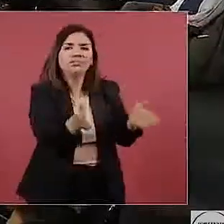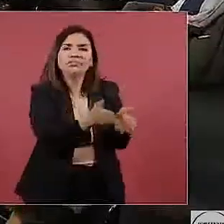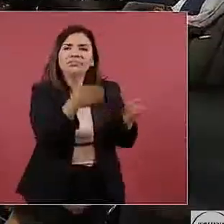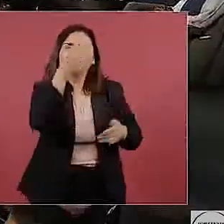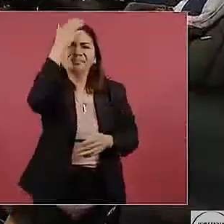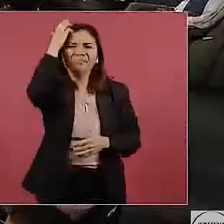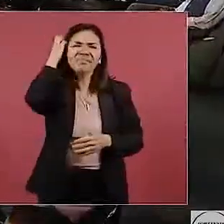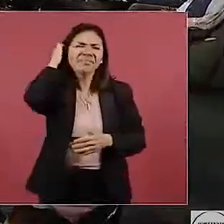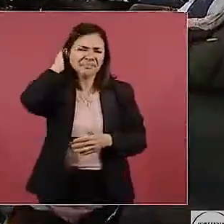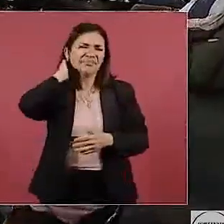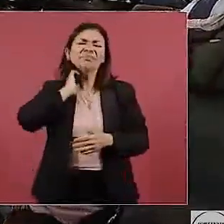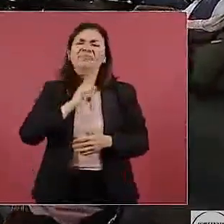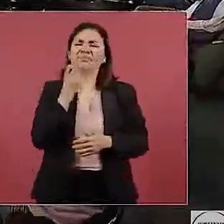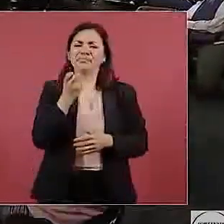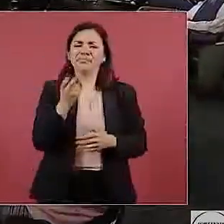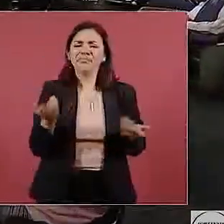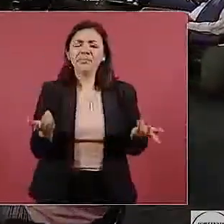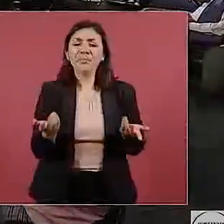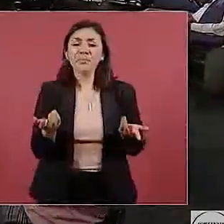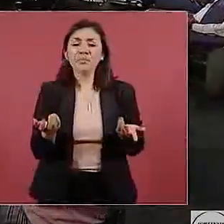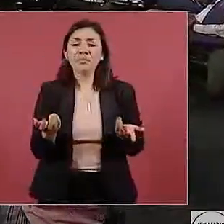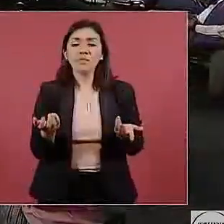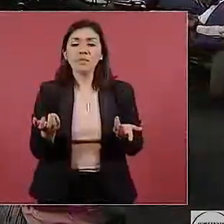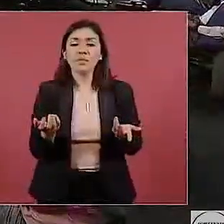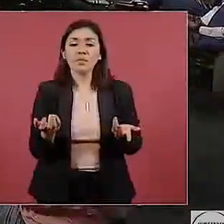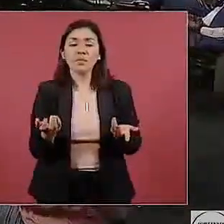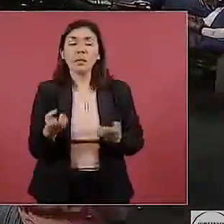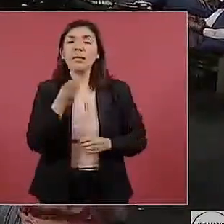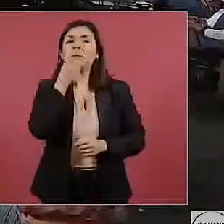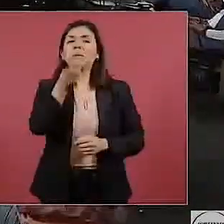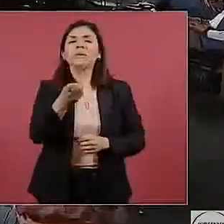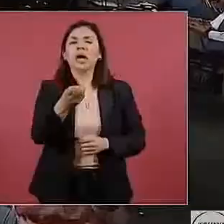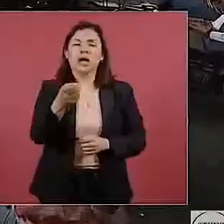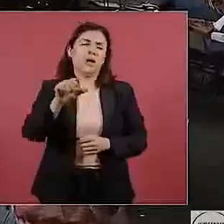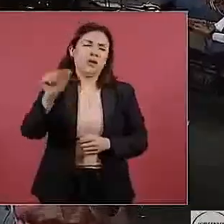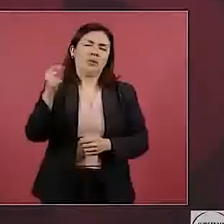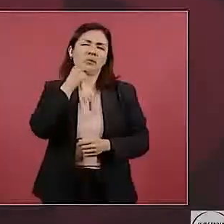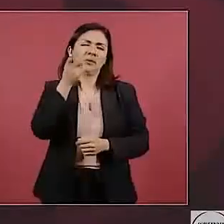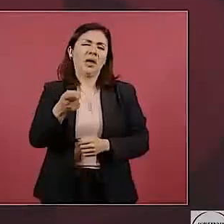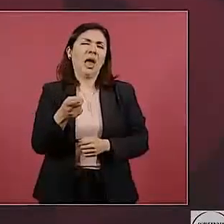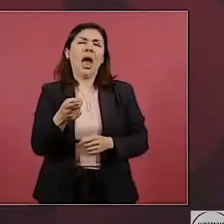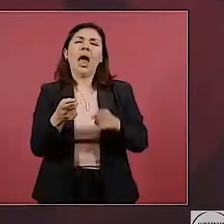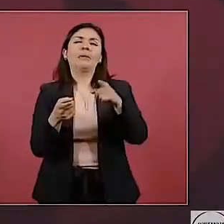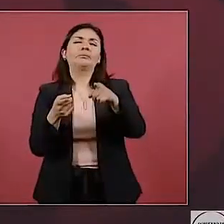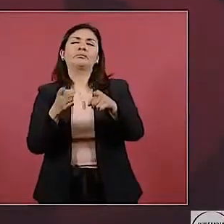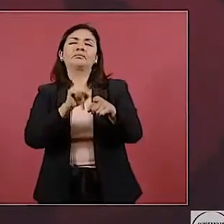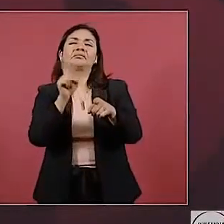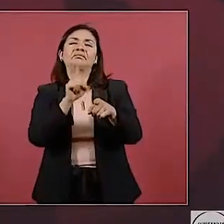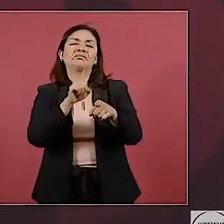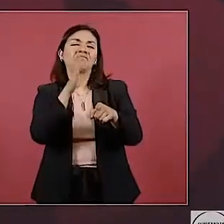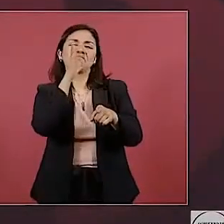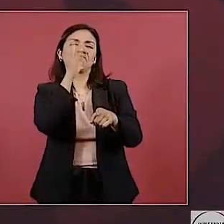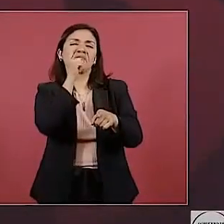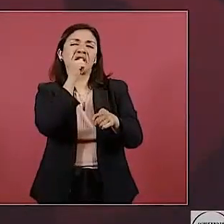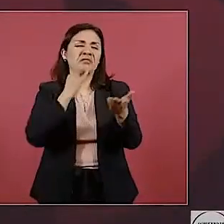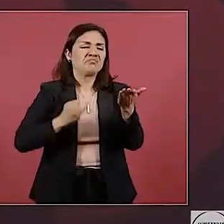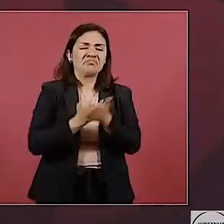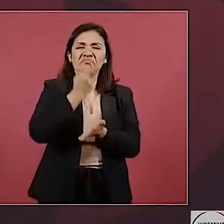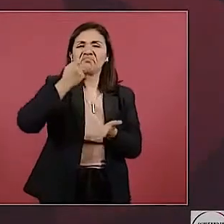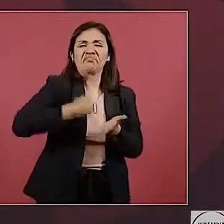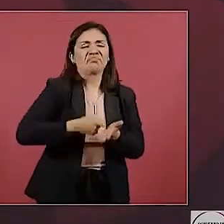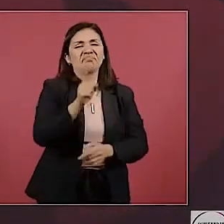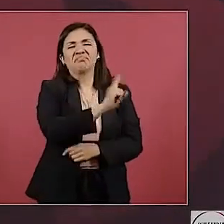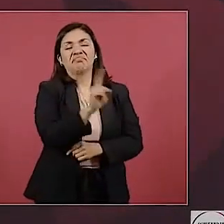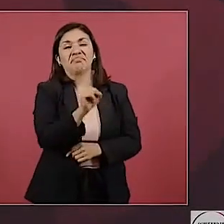Entonces, cuando dicen eso no va a pasar, pues quién sabe,